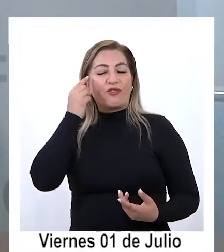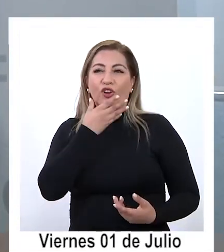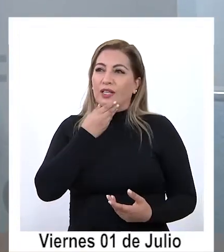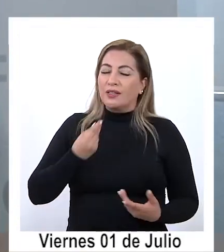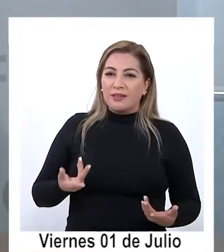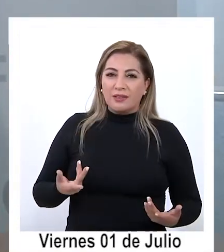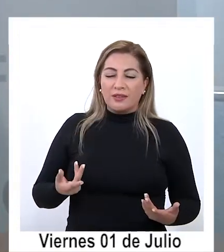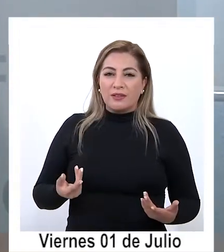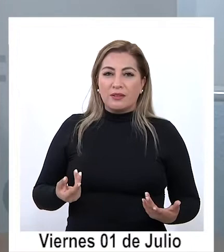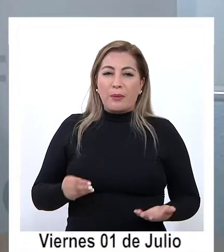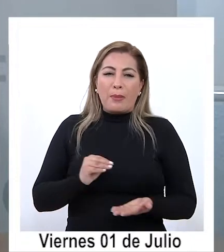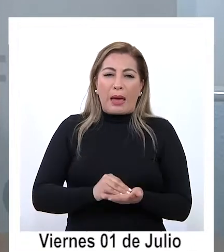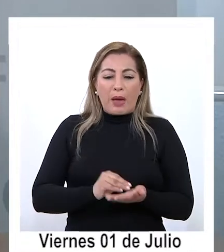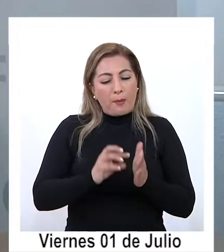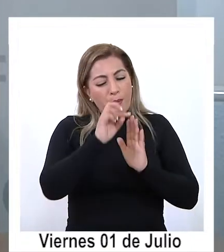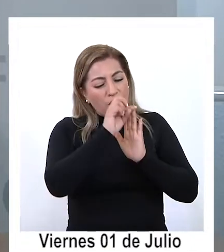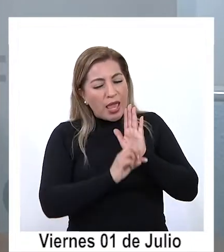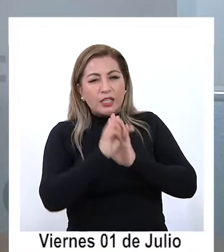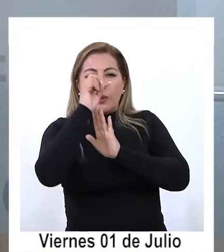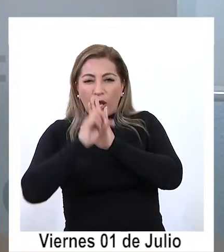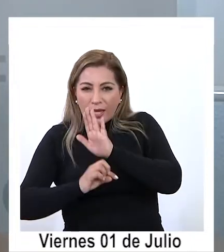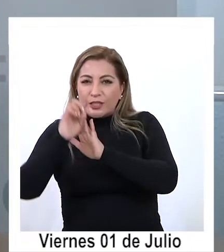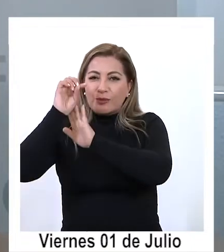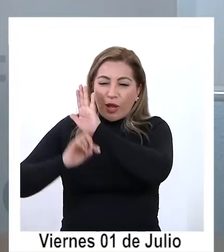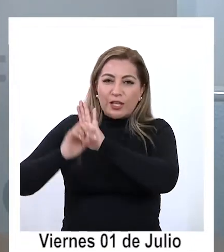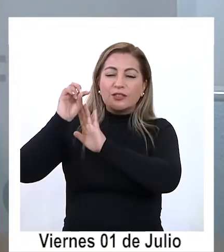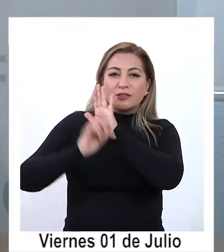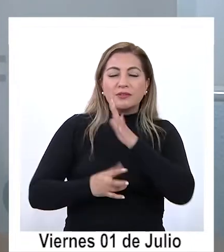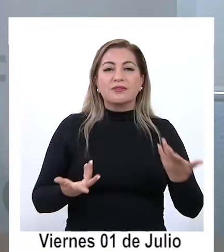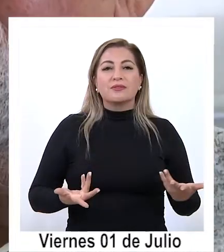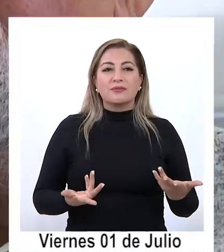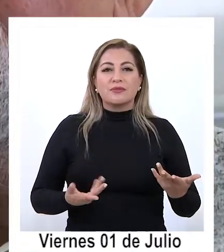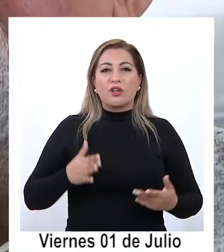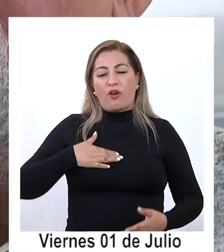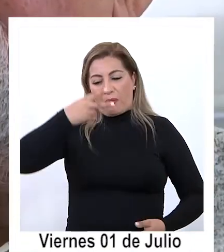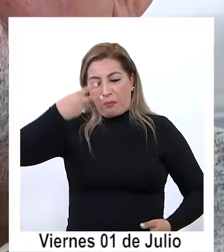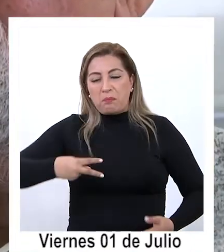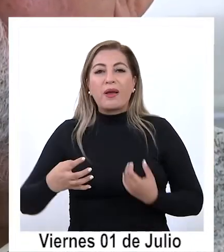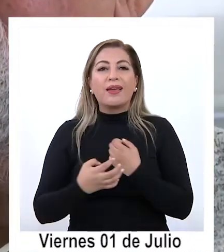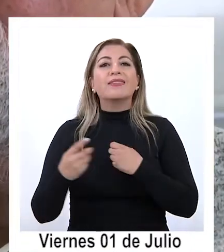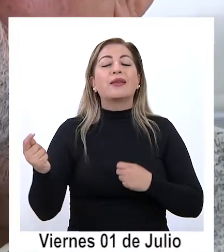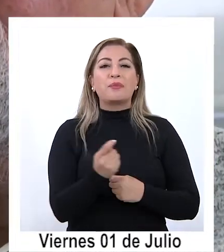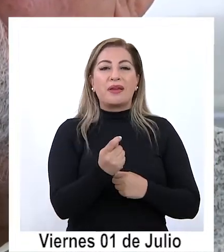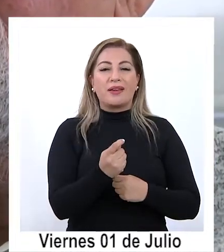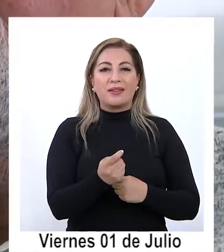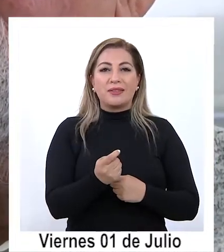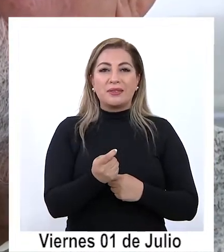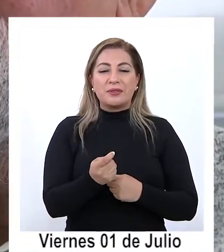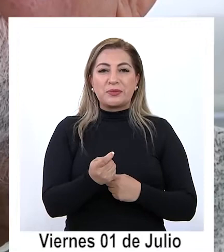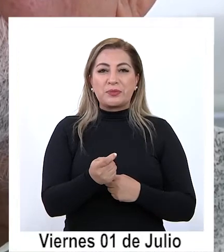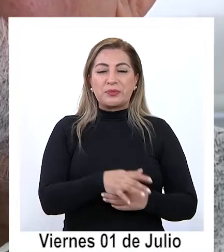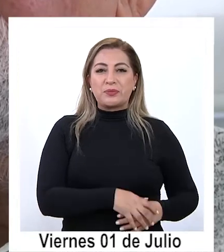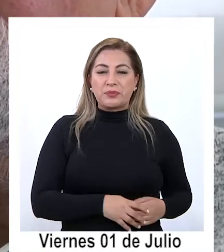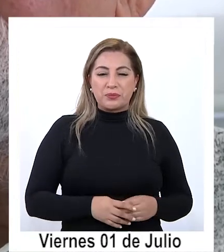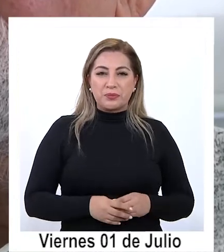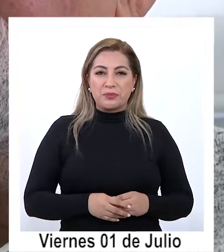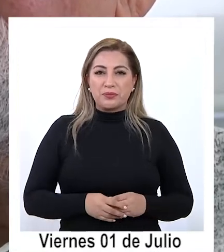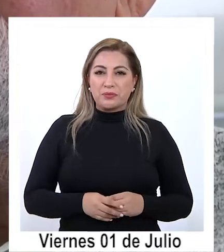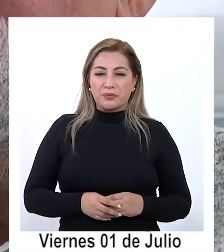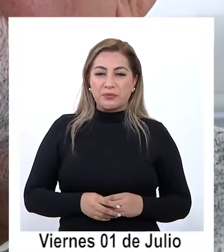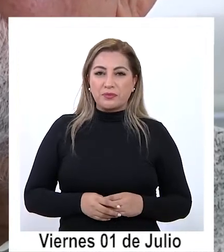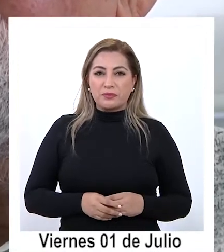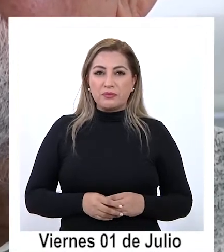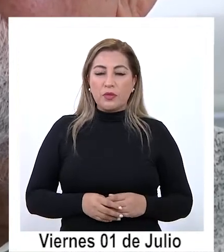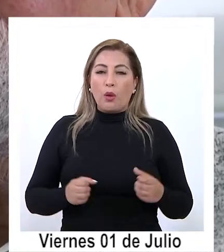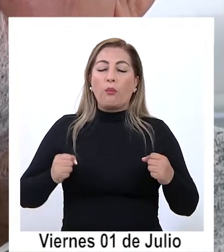más proyectos cierto con pertinencia regional pudieran pudieran